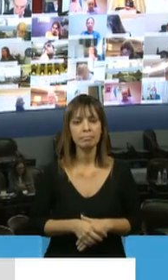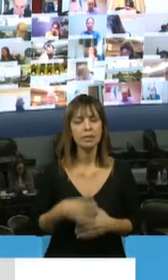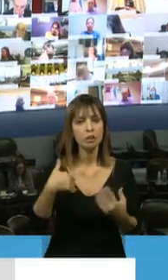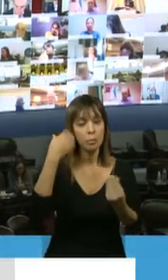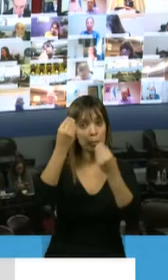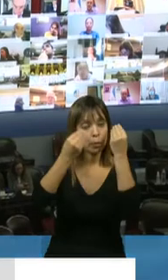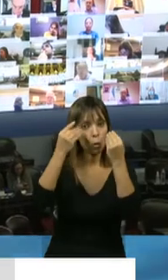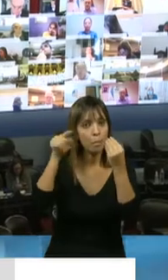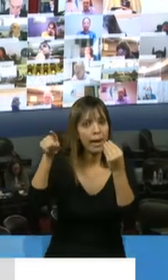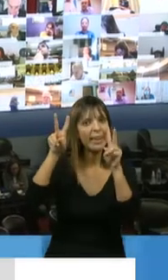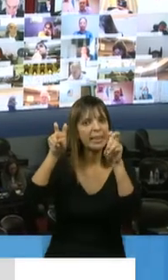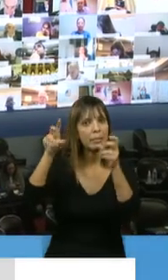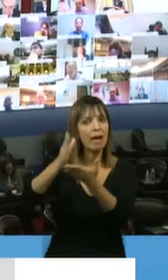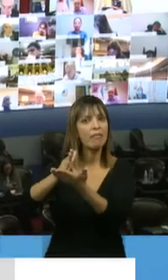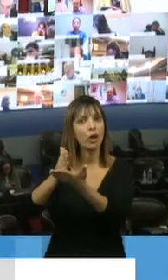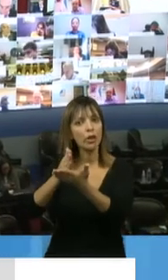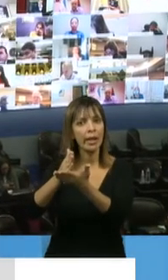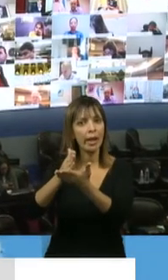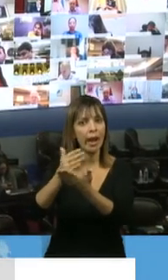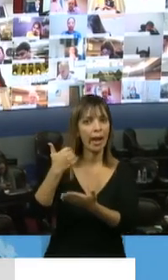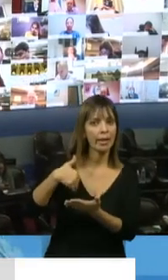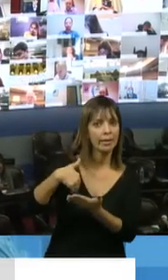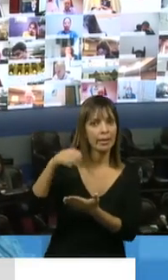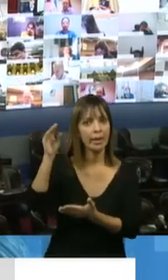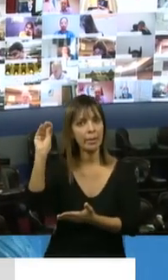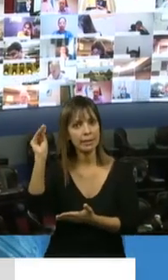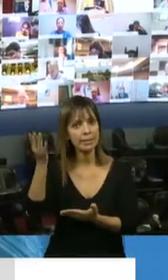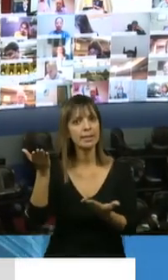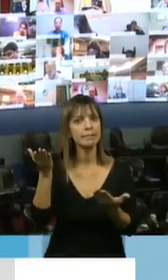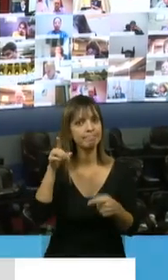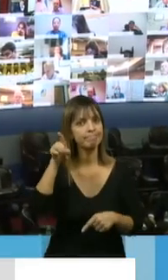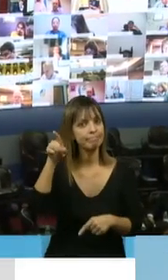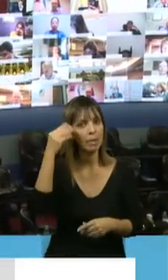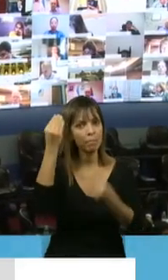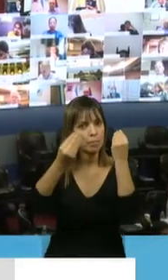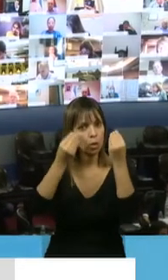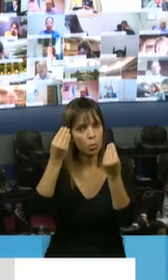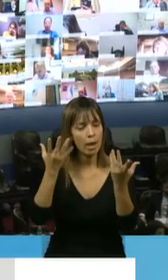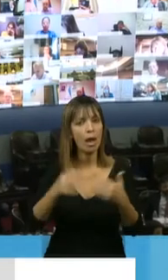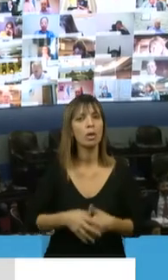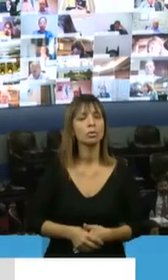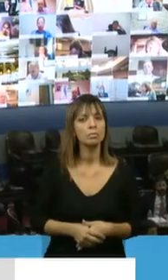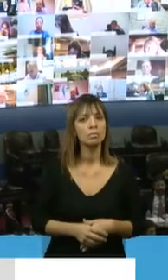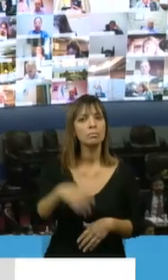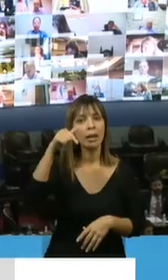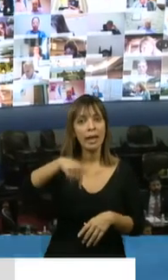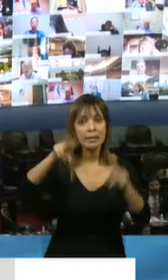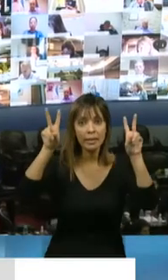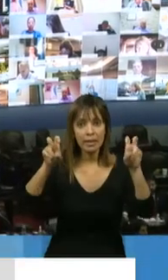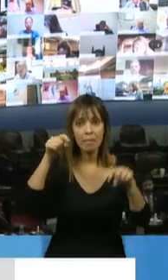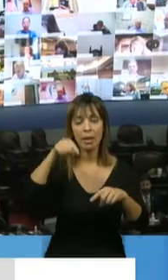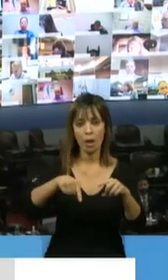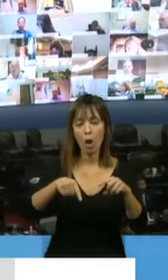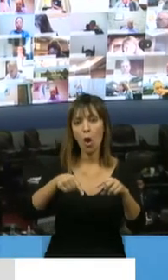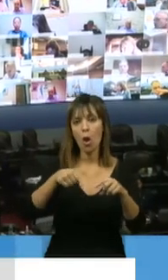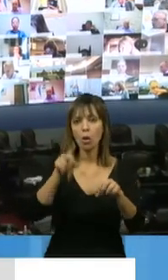frontera y nos preocupan muchos otros aspectos creo que este aspecto que hoy tratamos de